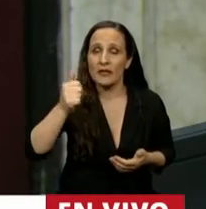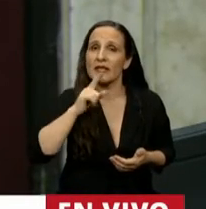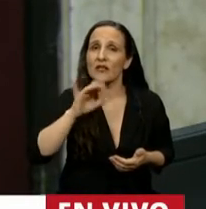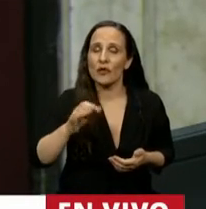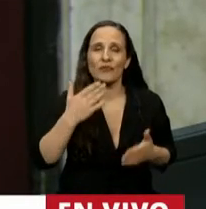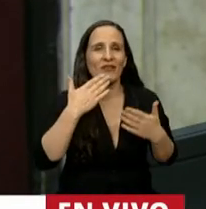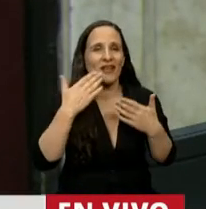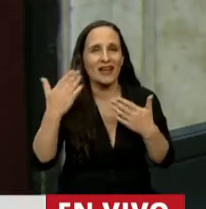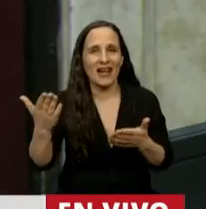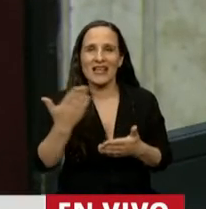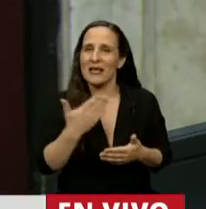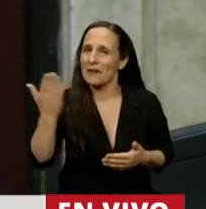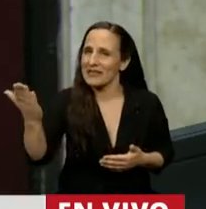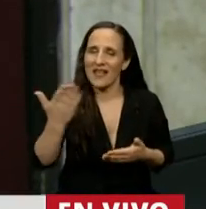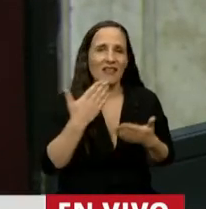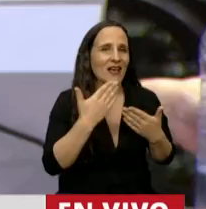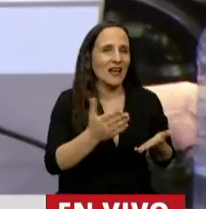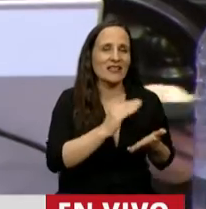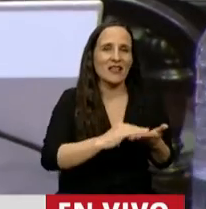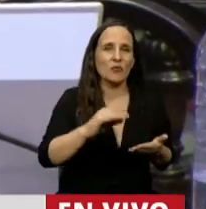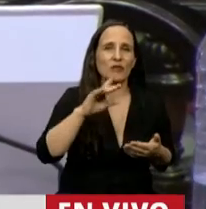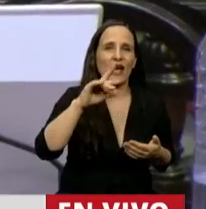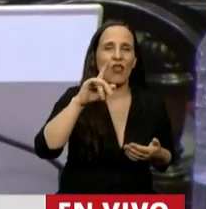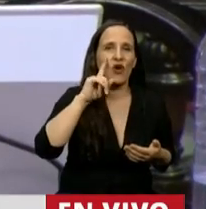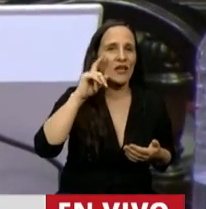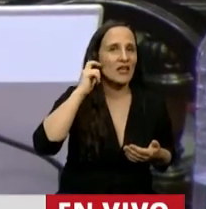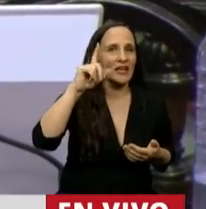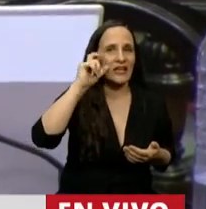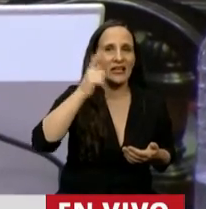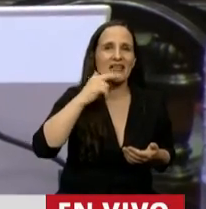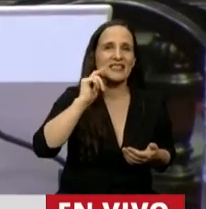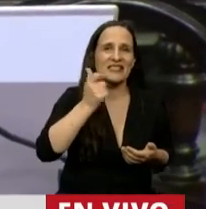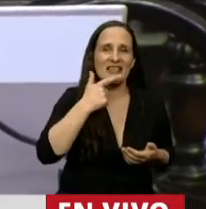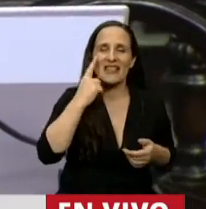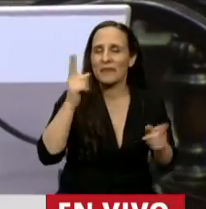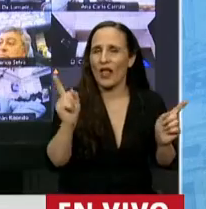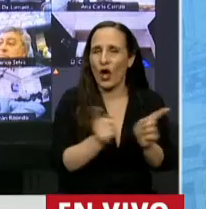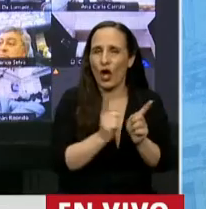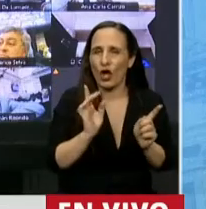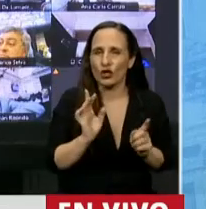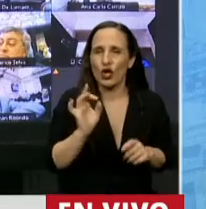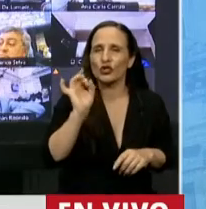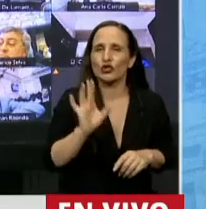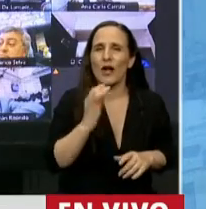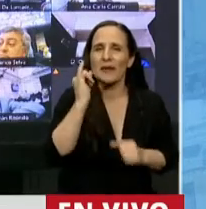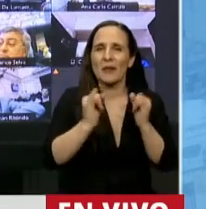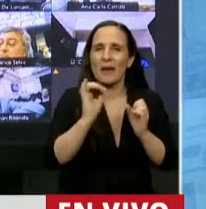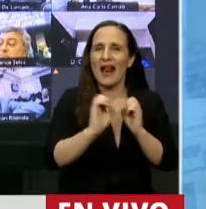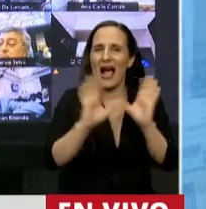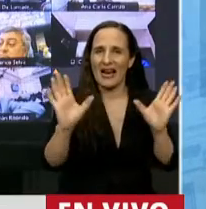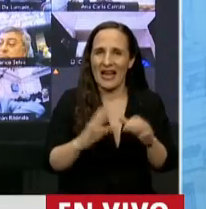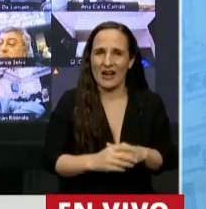Gracias, Presidente, y gracias, diputado Iglesias, por la interrupción. Es muy cortito, simplemente para hacer una aclaración,